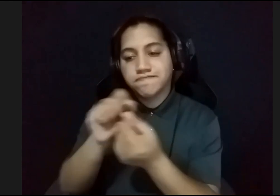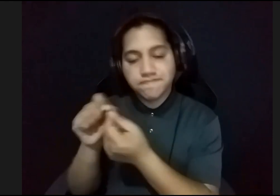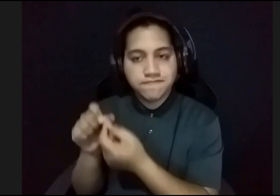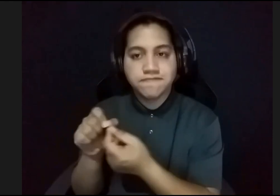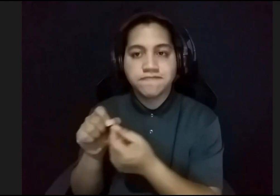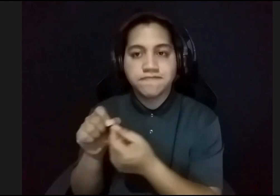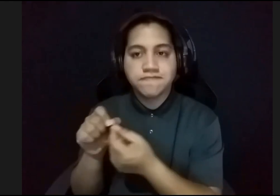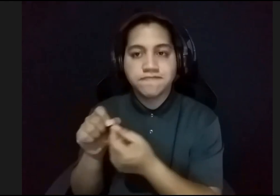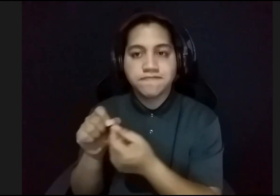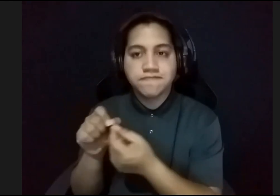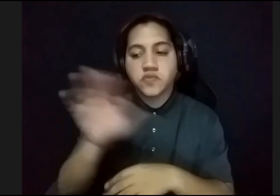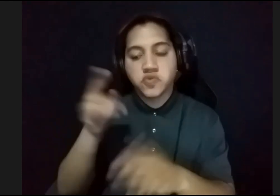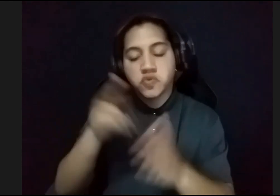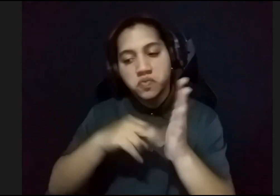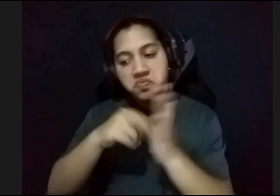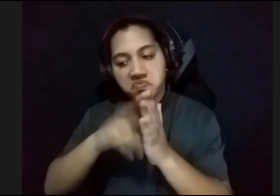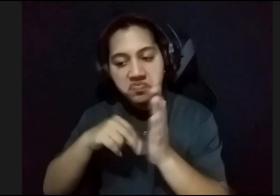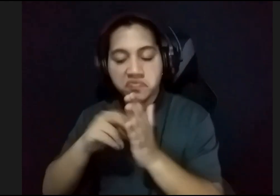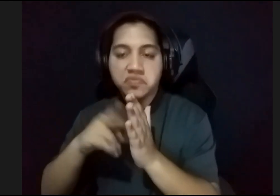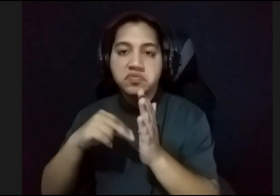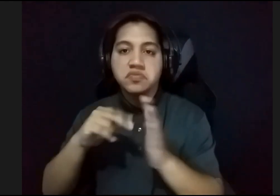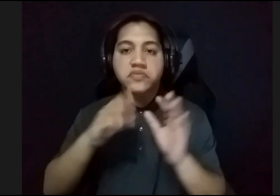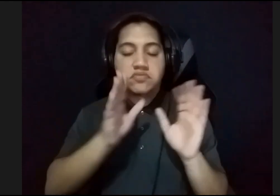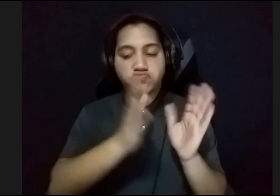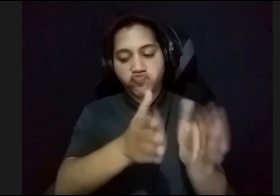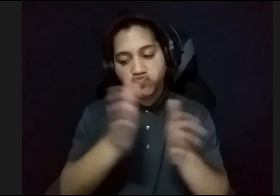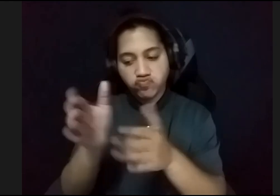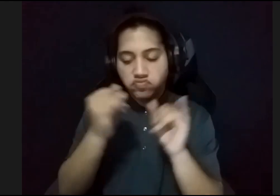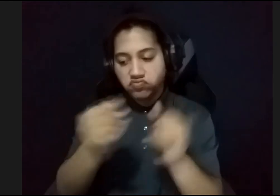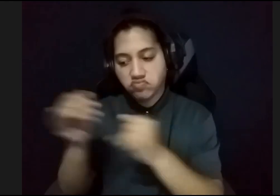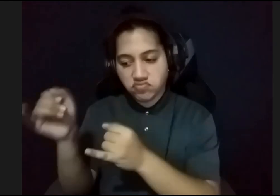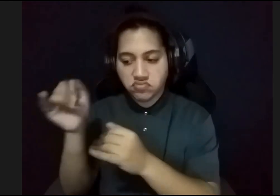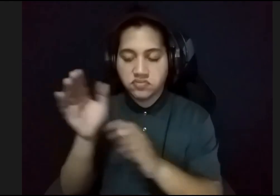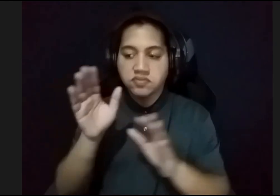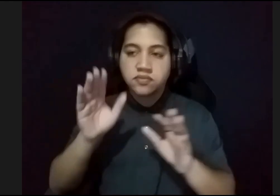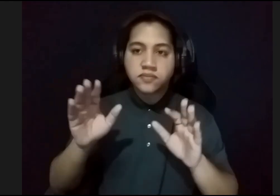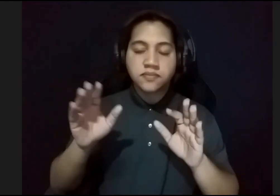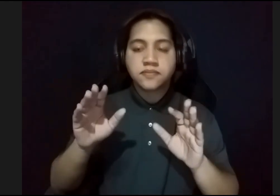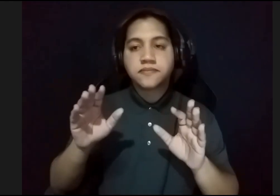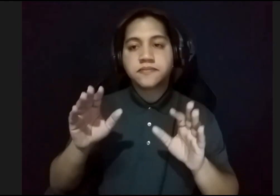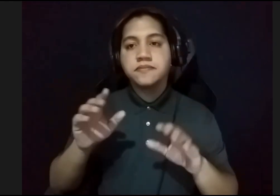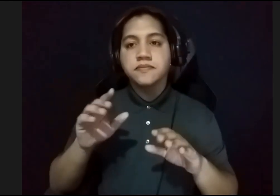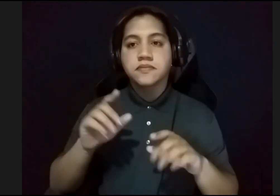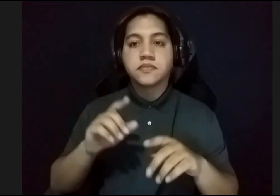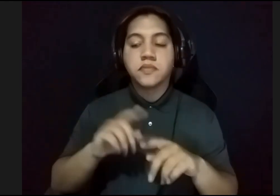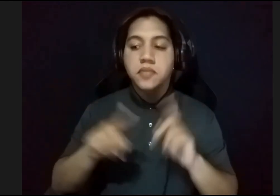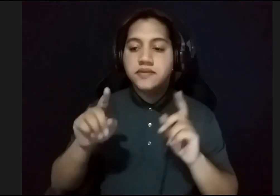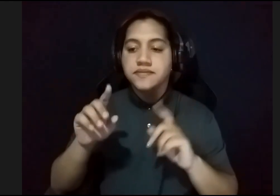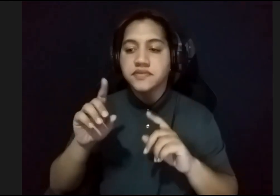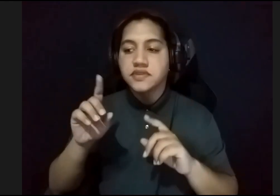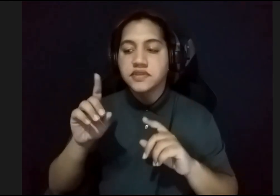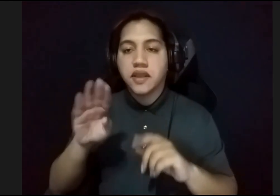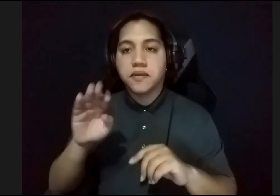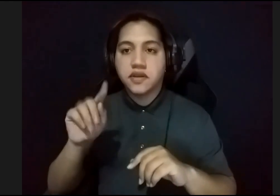sus pinturas, sus trabajos individuales, por decirlo así. Pero cuando se trabajó para la DIBESCOT, la